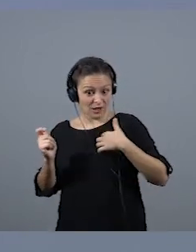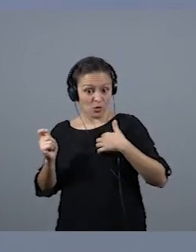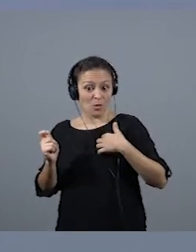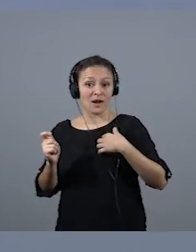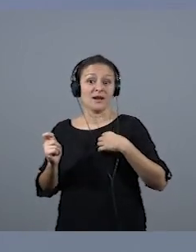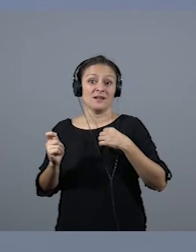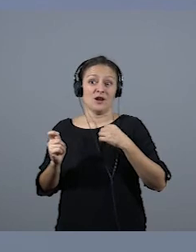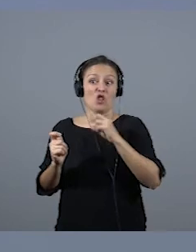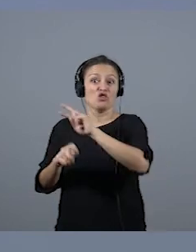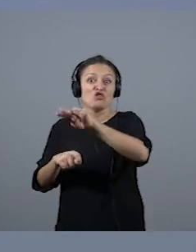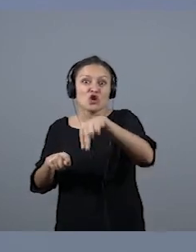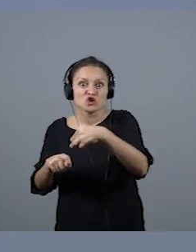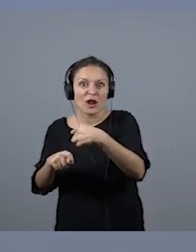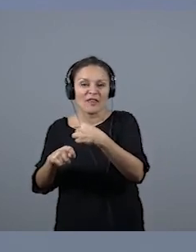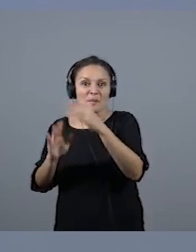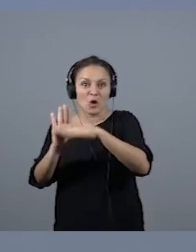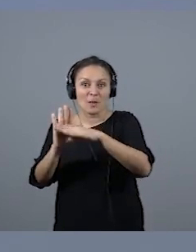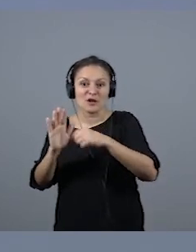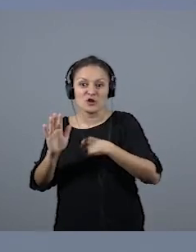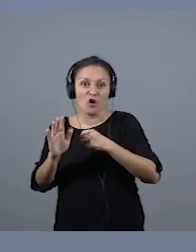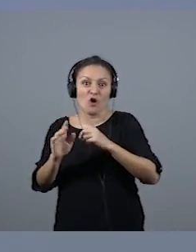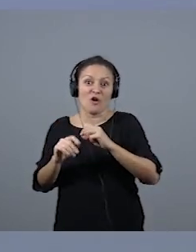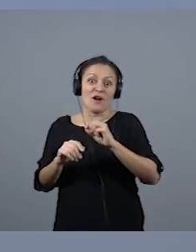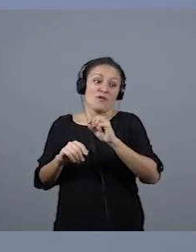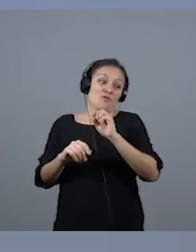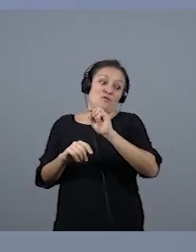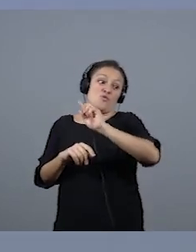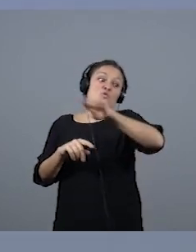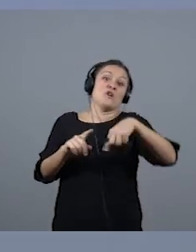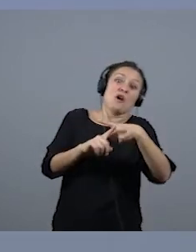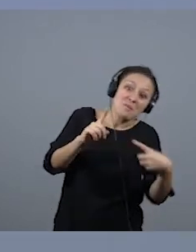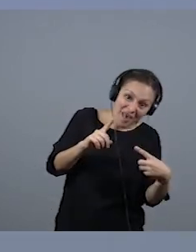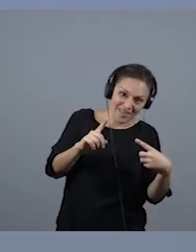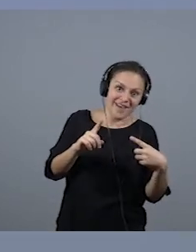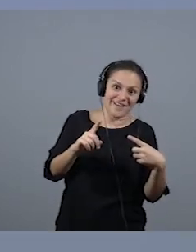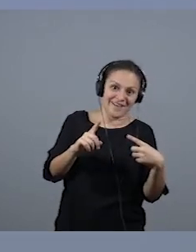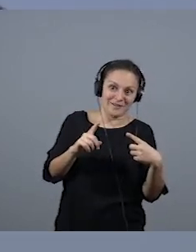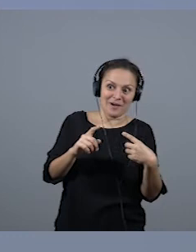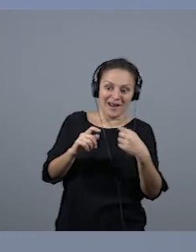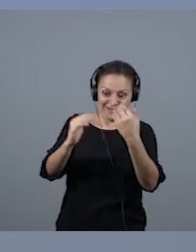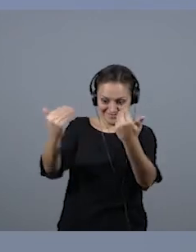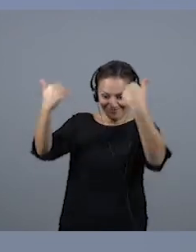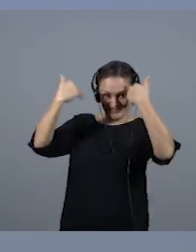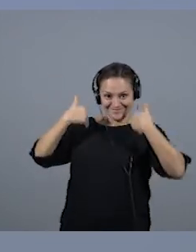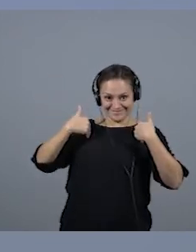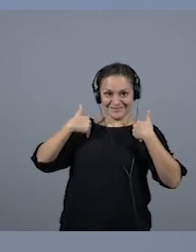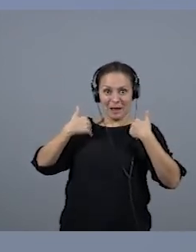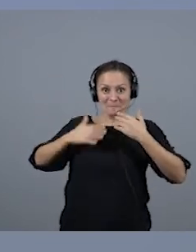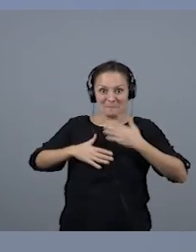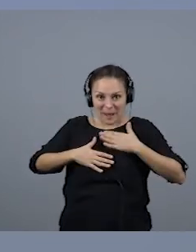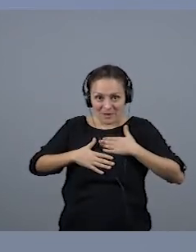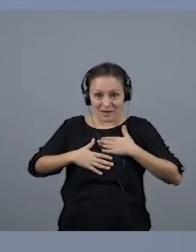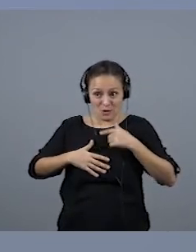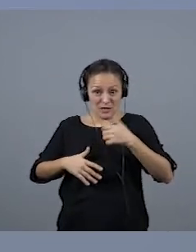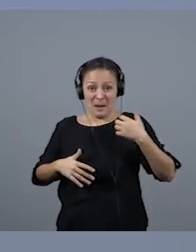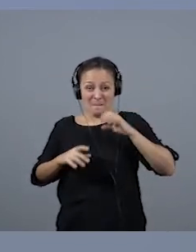programa de dos horas para destacar qué es lo que me sorprendió en un país tan machista, donde el fútbol es de hombre,